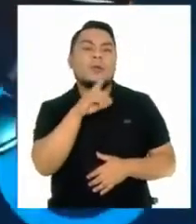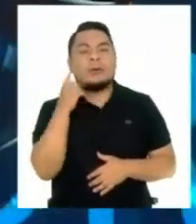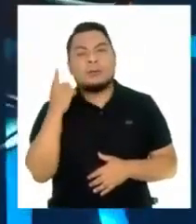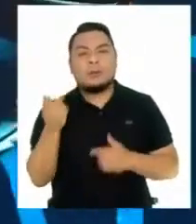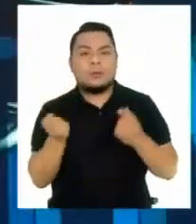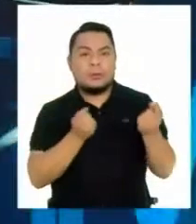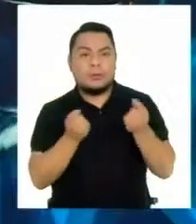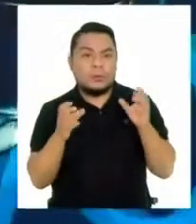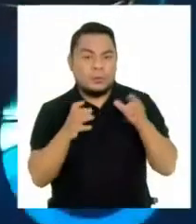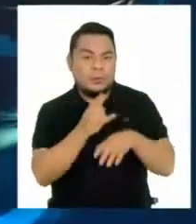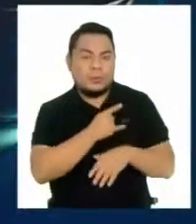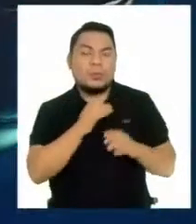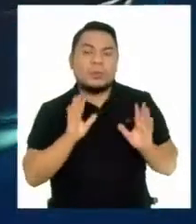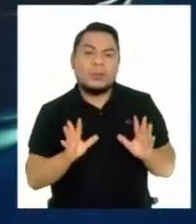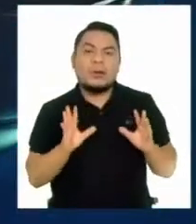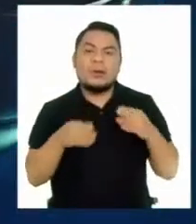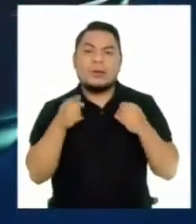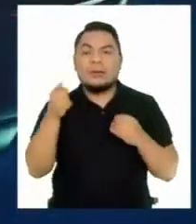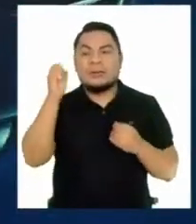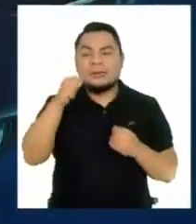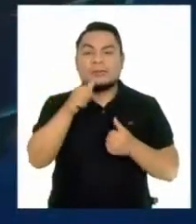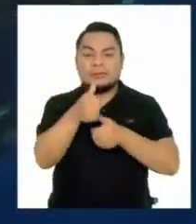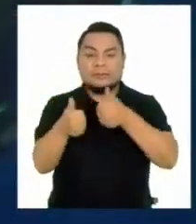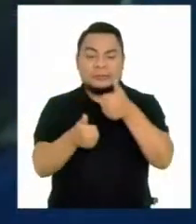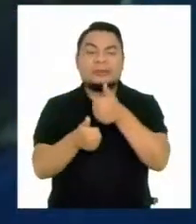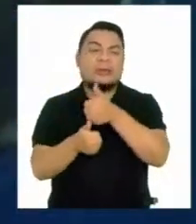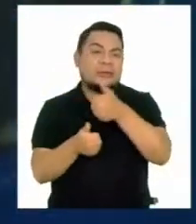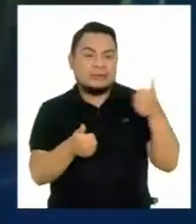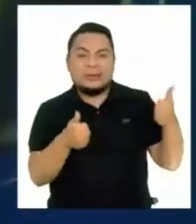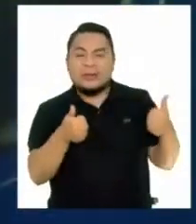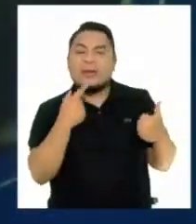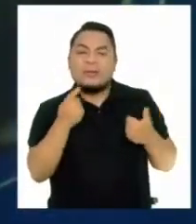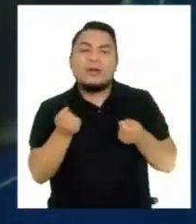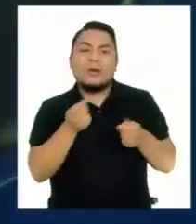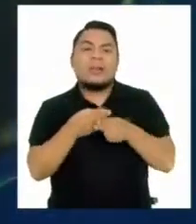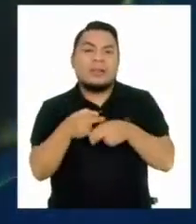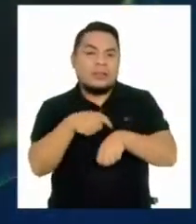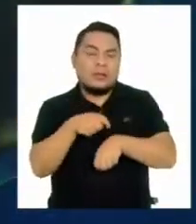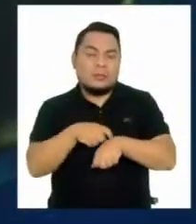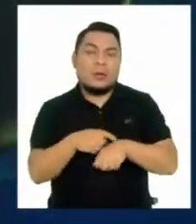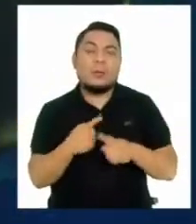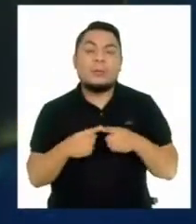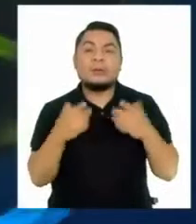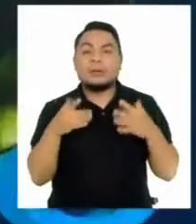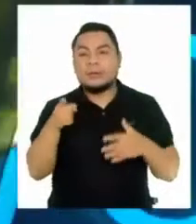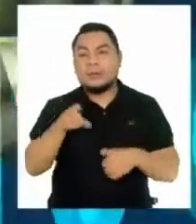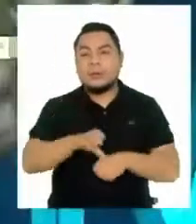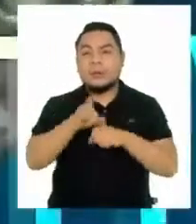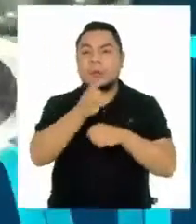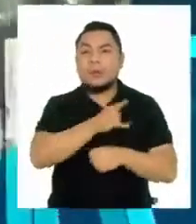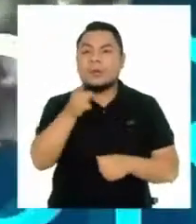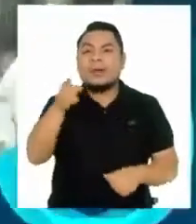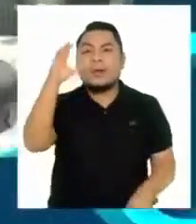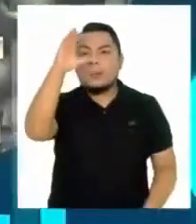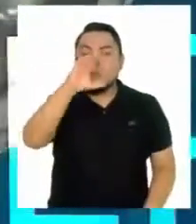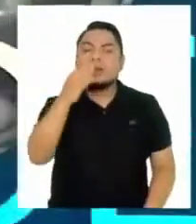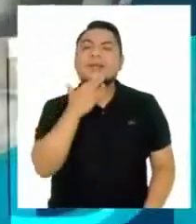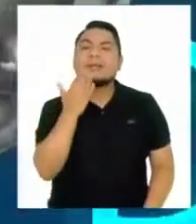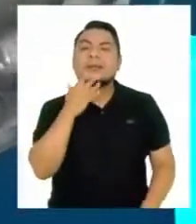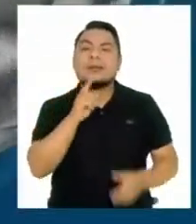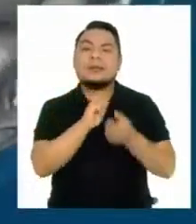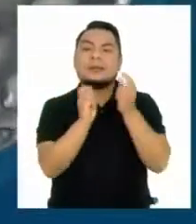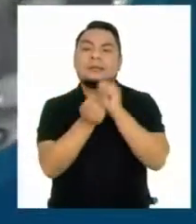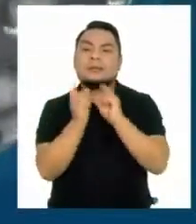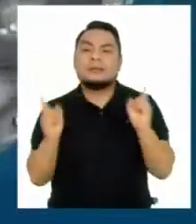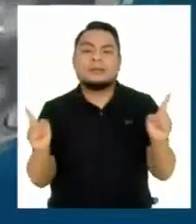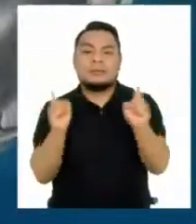dirigirlo Entendiéndose que son los interinos ante la salida de Ángel David Comiso Pero ya se encuentra Universitario buscando quién va